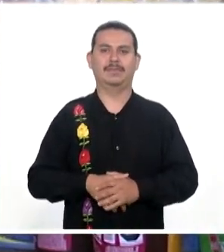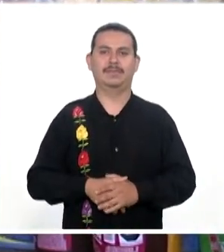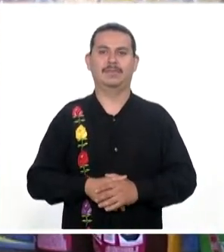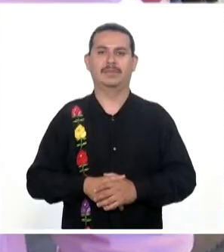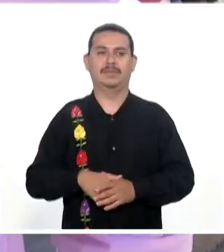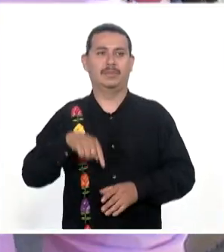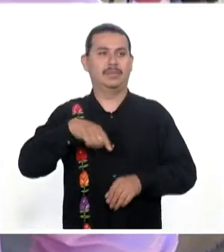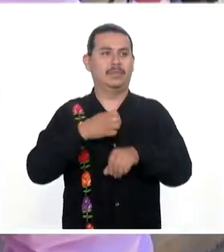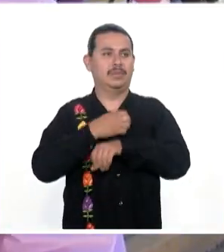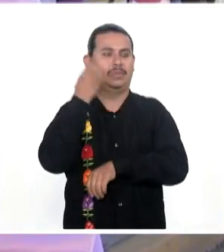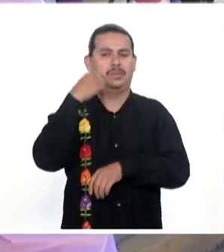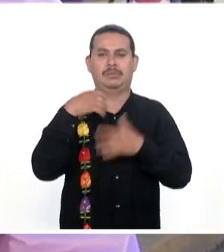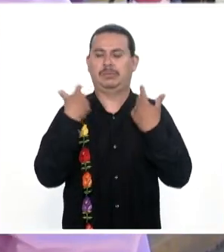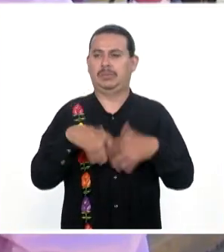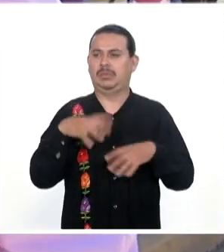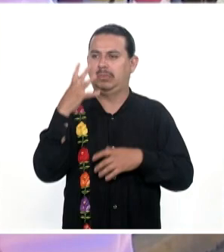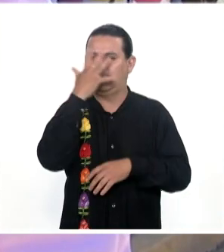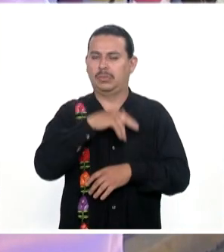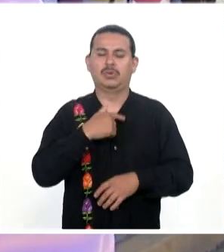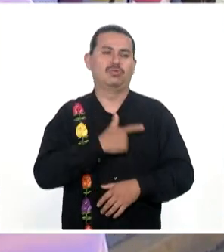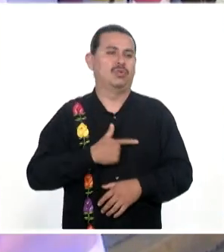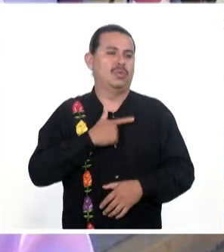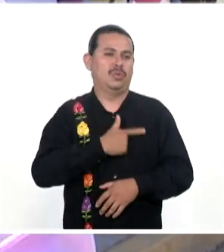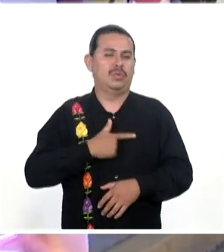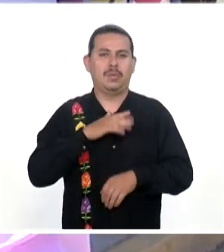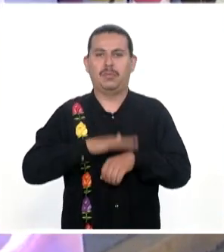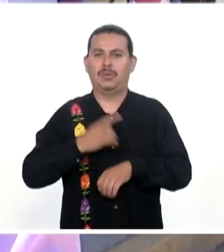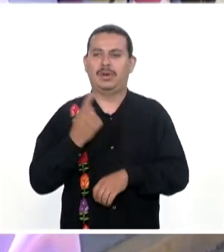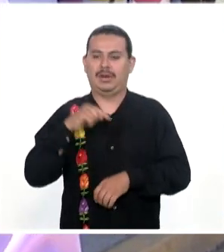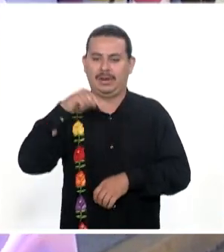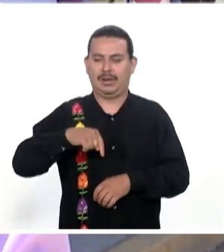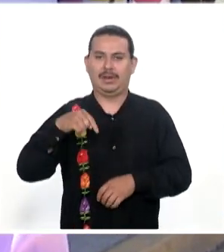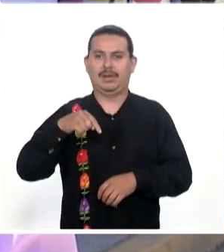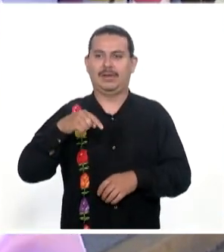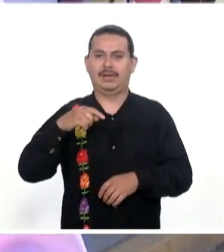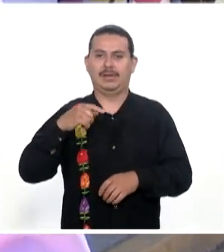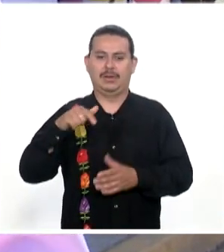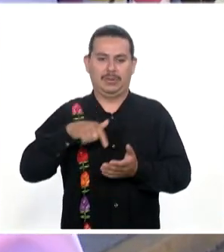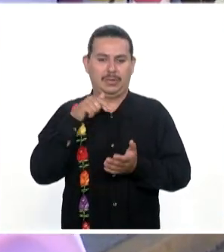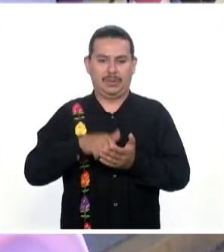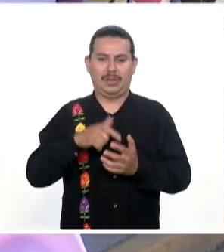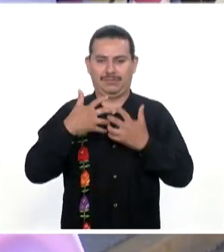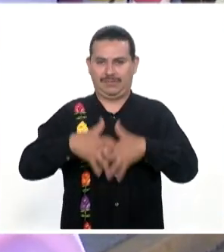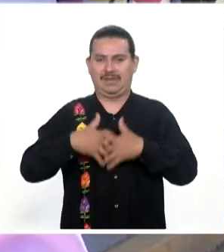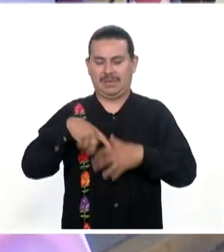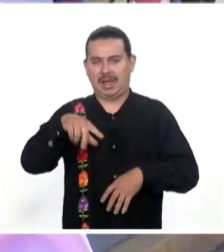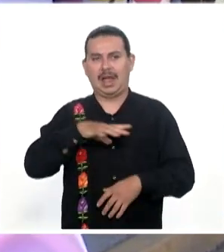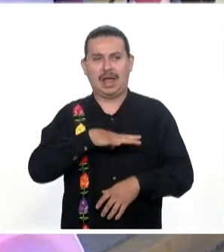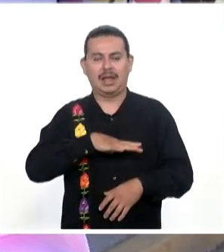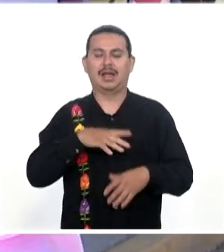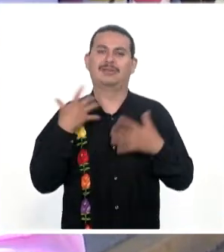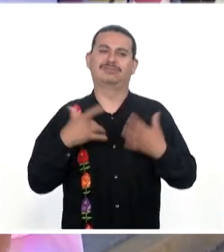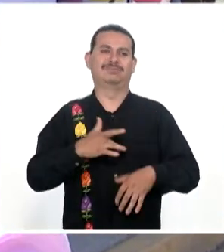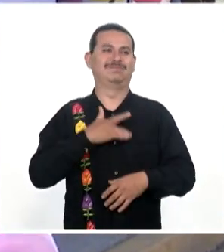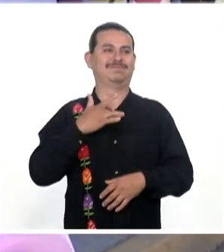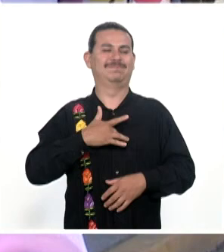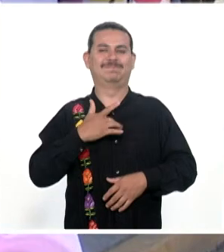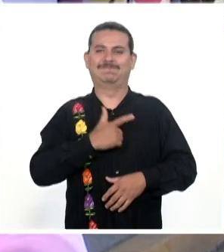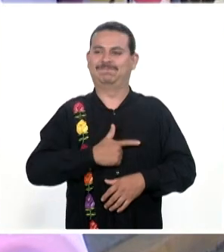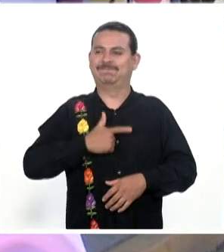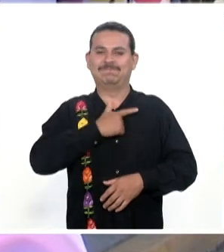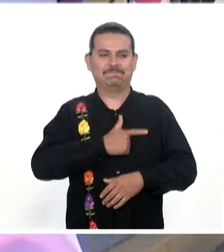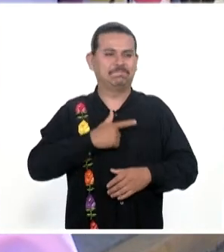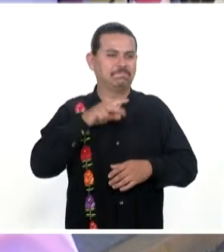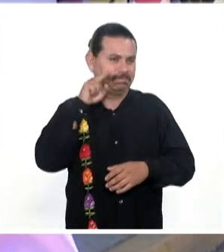Oaxaca Es un territorio Muy especial Para nosotros El hecho De que aquí Este una De nuestras Plantas También Nos genera Cierto nivel De